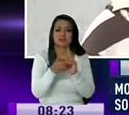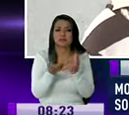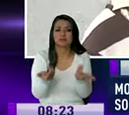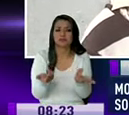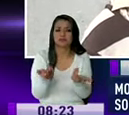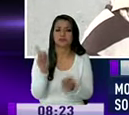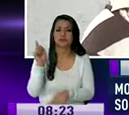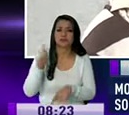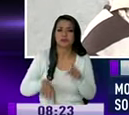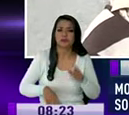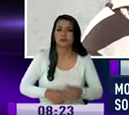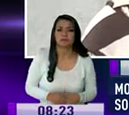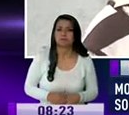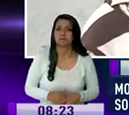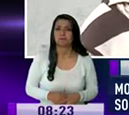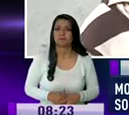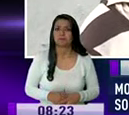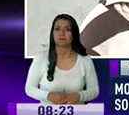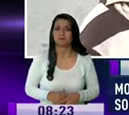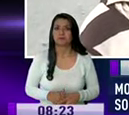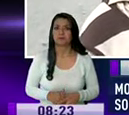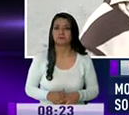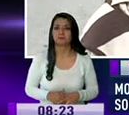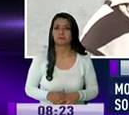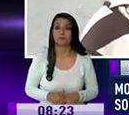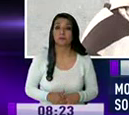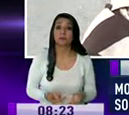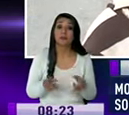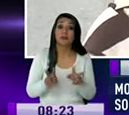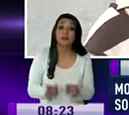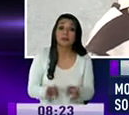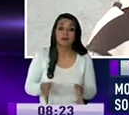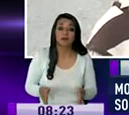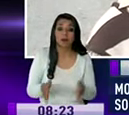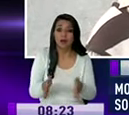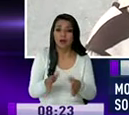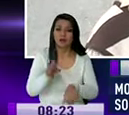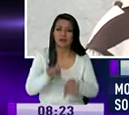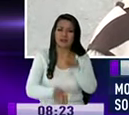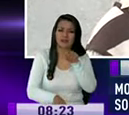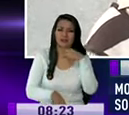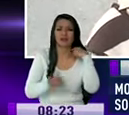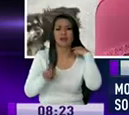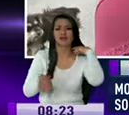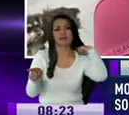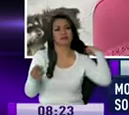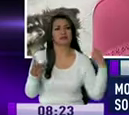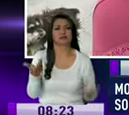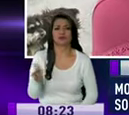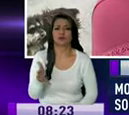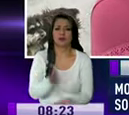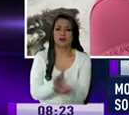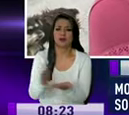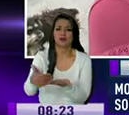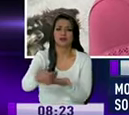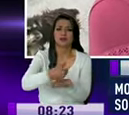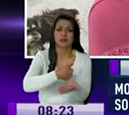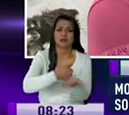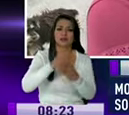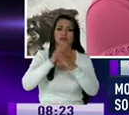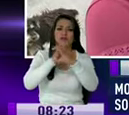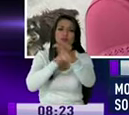vale un verdadero o sea no les importa además que al estar las calles en mal estado muchas veces no tienen acceso al